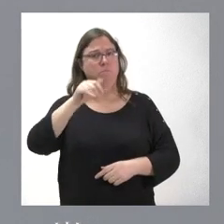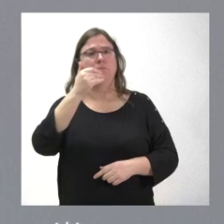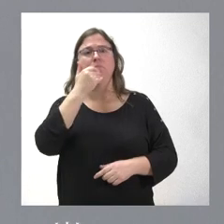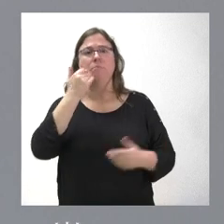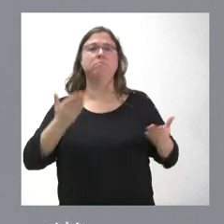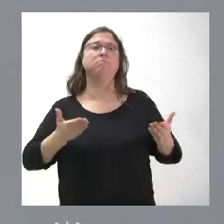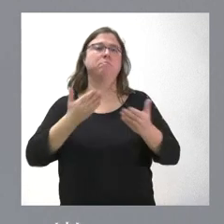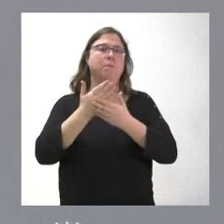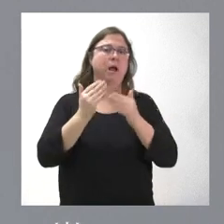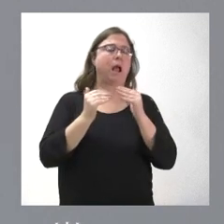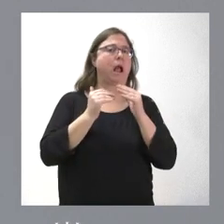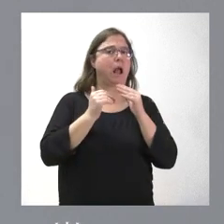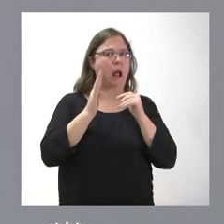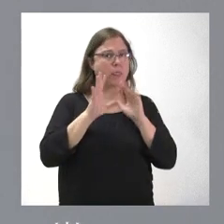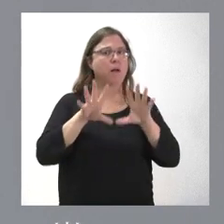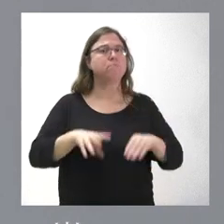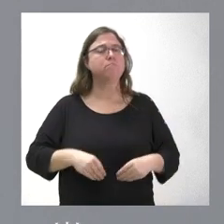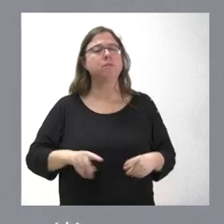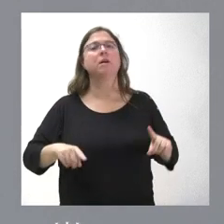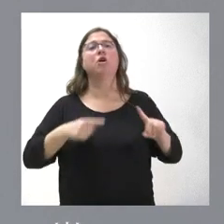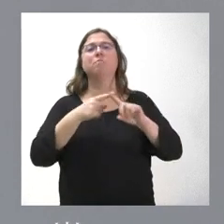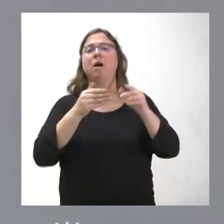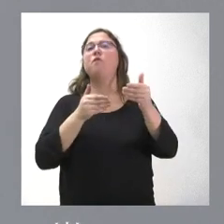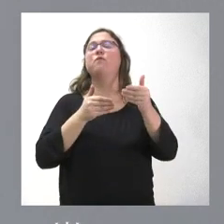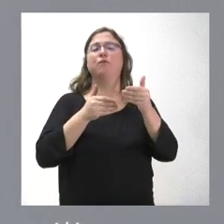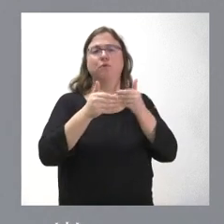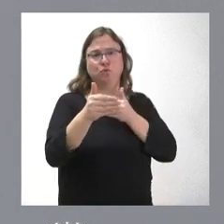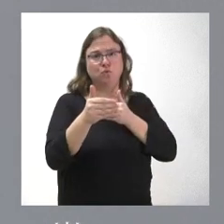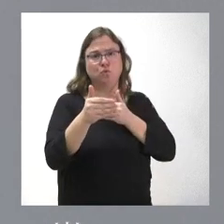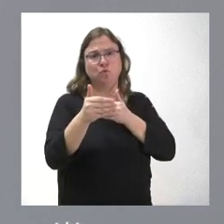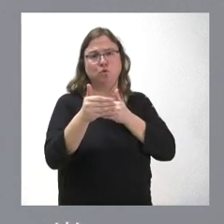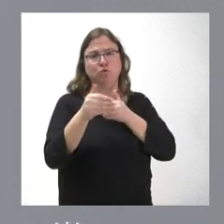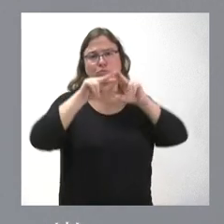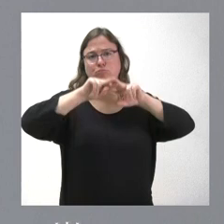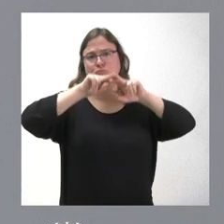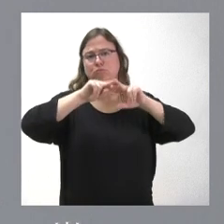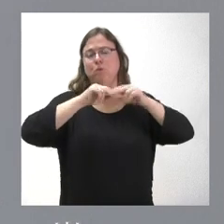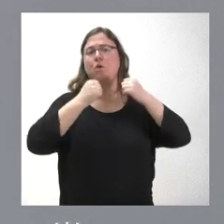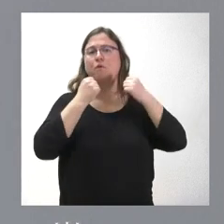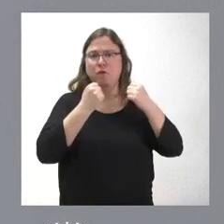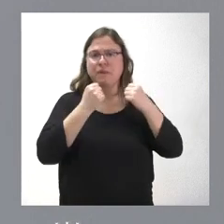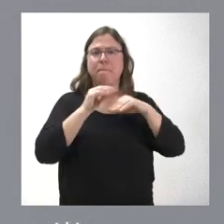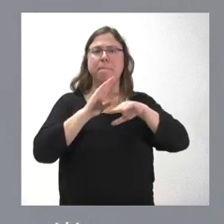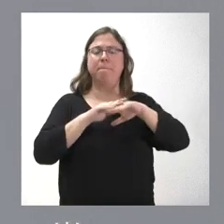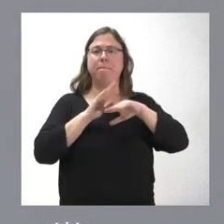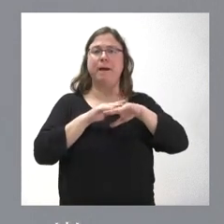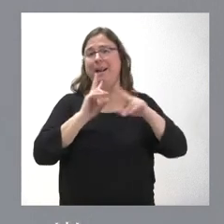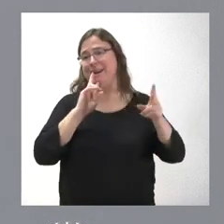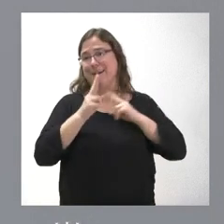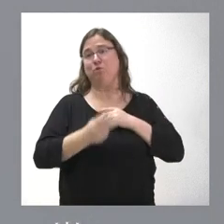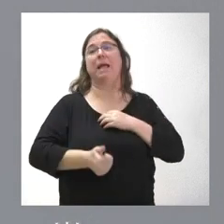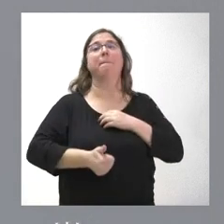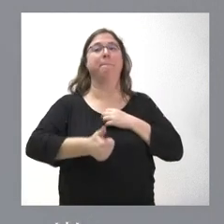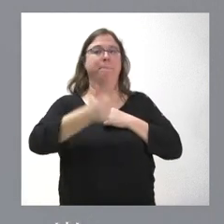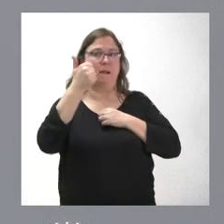tan alta, que la nuestra sea una tierra de acogida y, lógicamente, en el futuro lo tendremos que ir fortaleciendo para dar respuesta a más solicitudes,